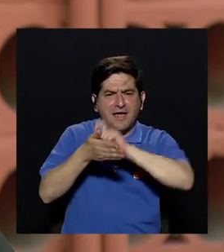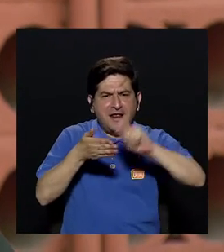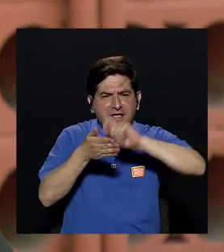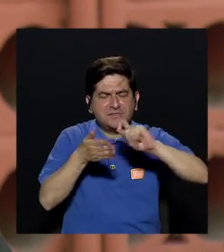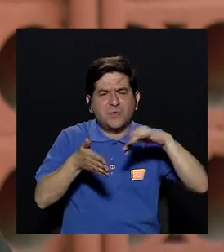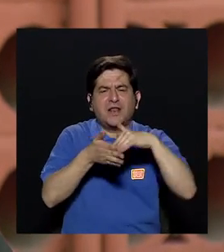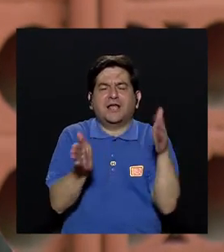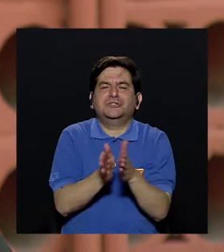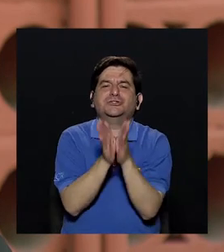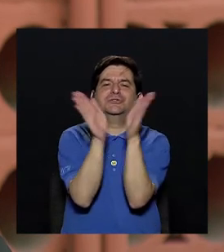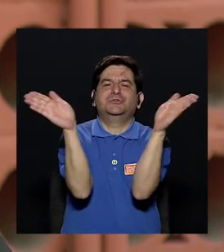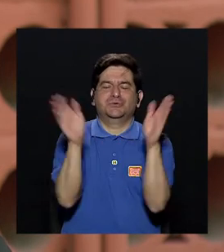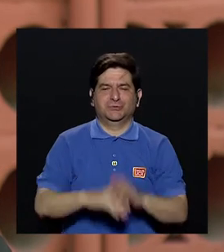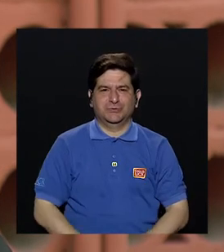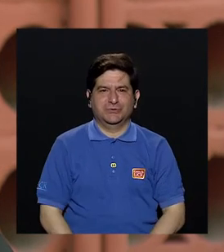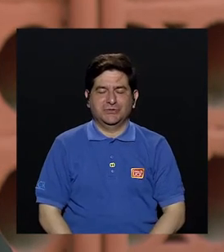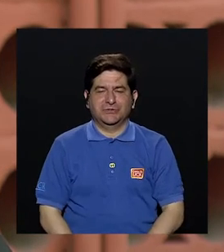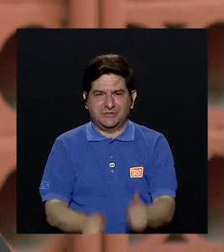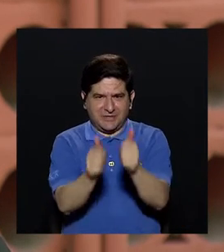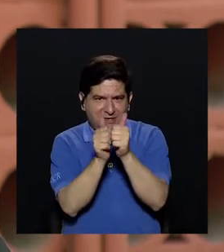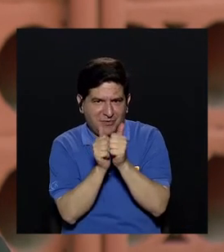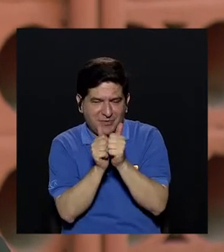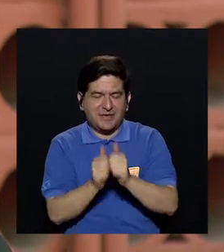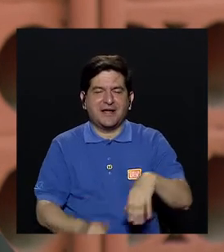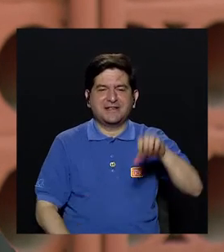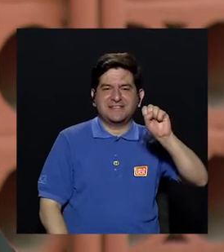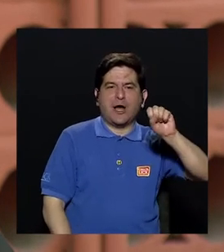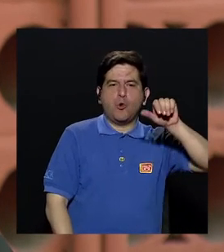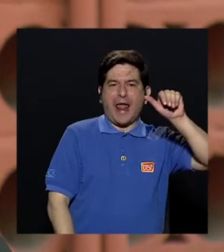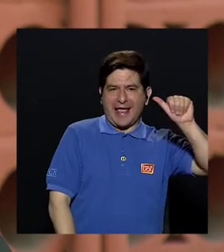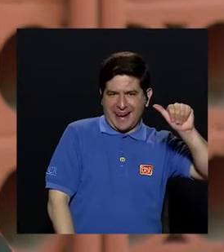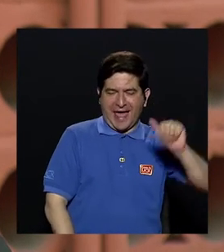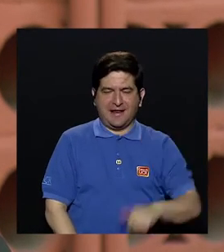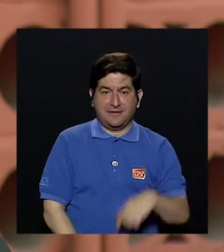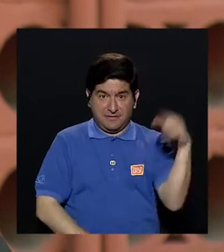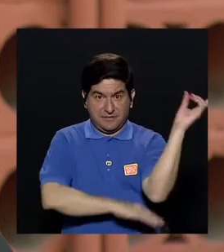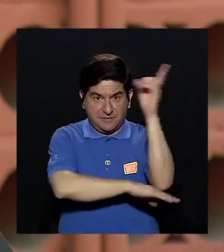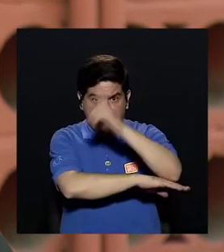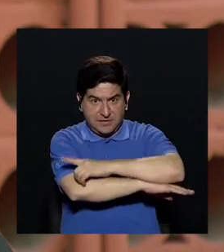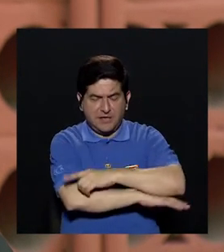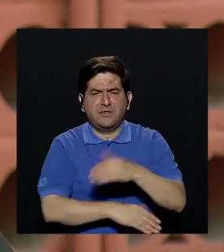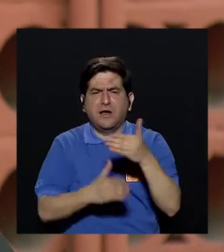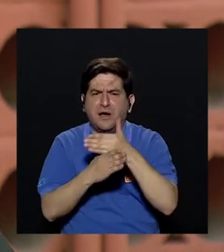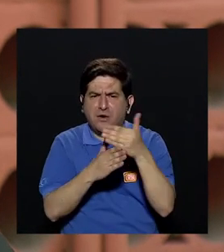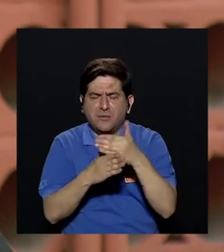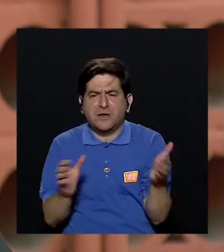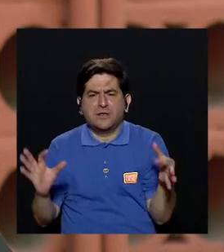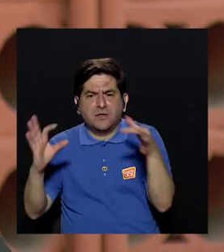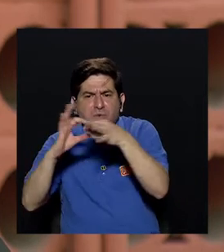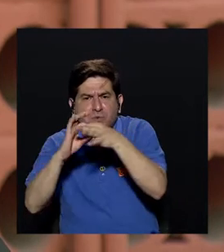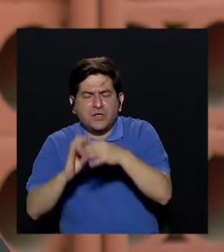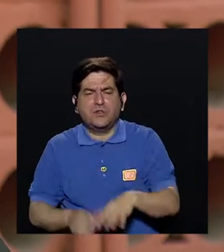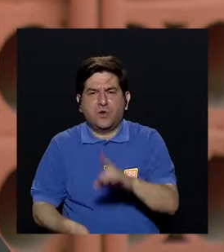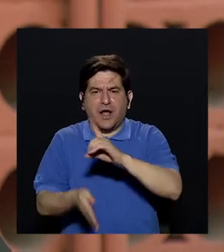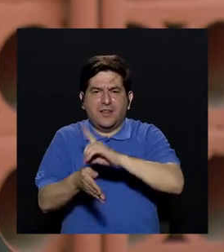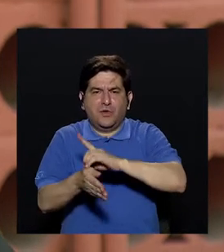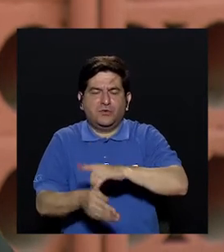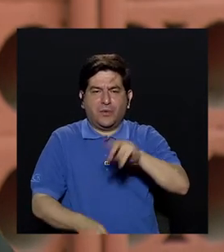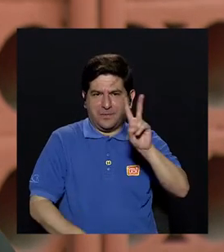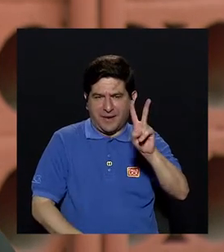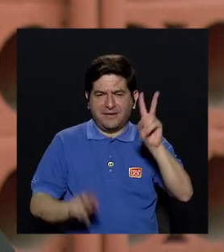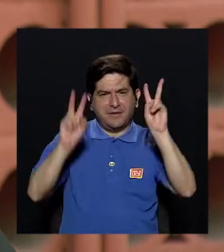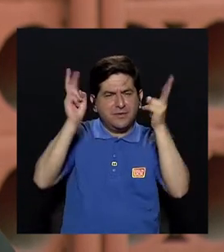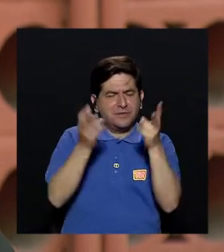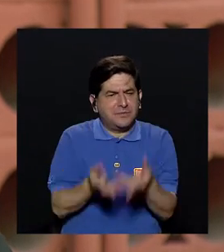afueras de la Escuela de Estudios Generales, les acompaña Saúl Aguilar. Y el día de hoy queremos compartirles junto al doctor Valerio